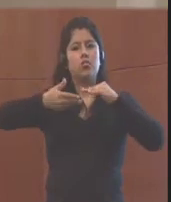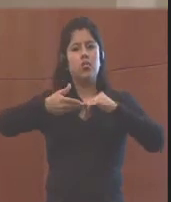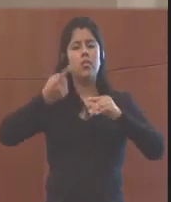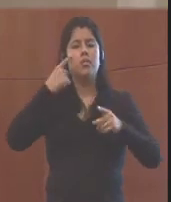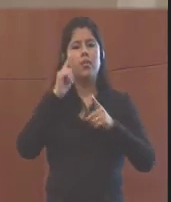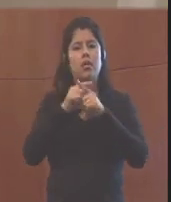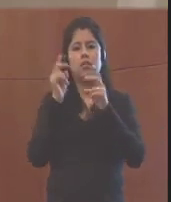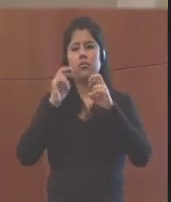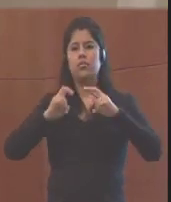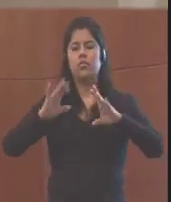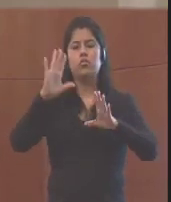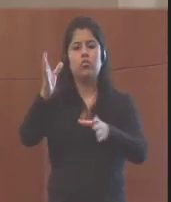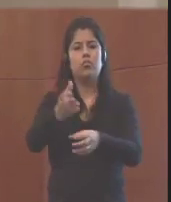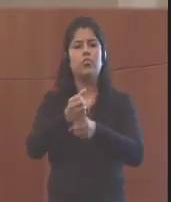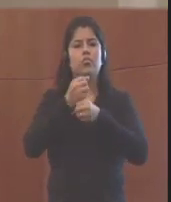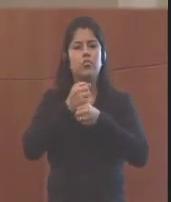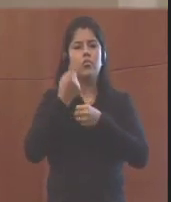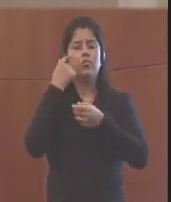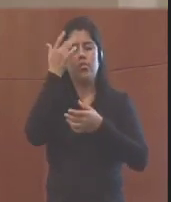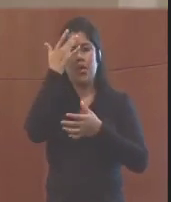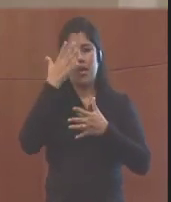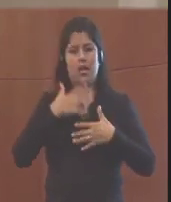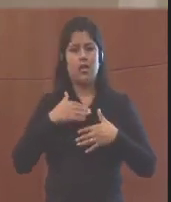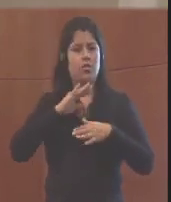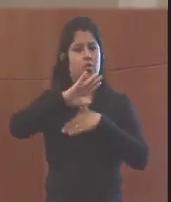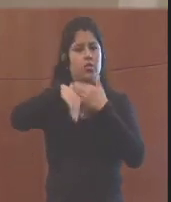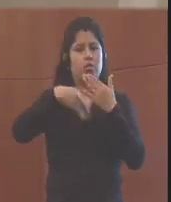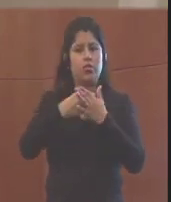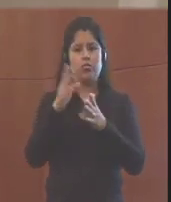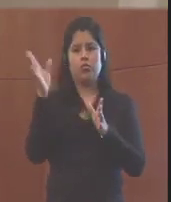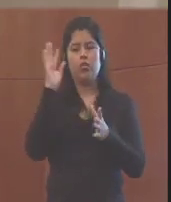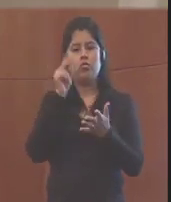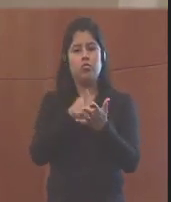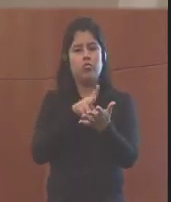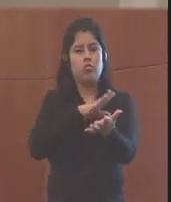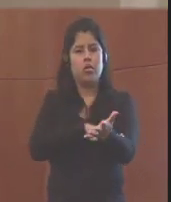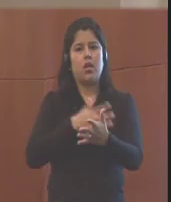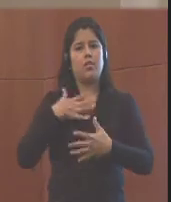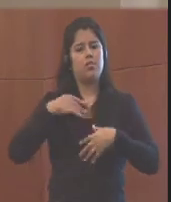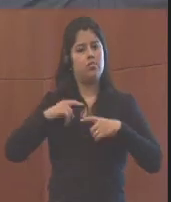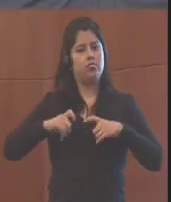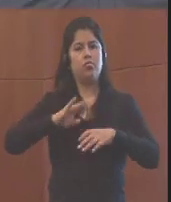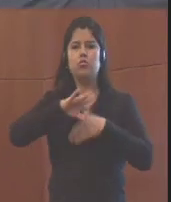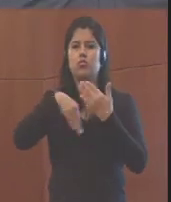analizar su protección porque esto tiene que estar en todos los programas que estamos operando. Y eso es todo.